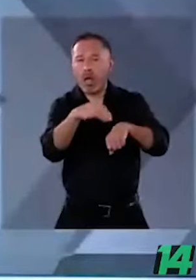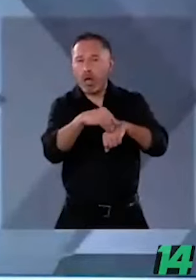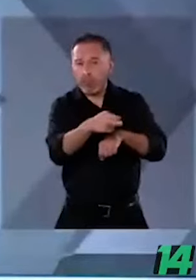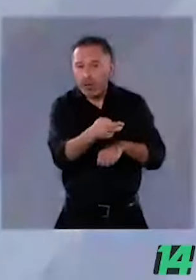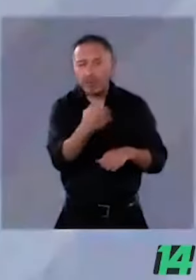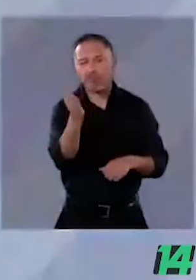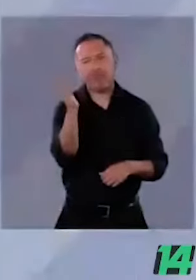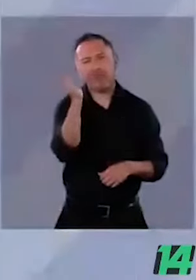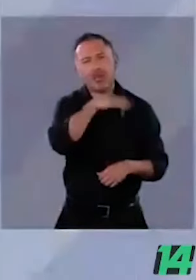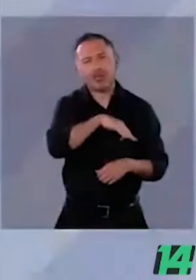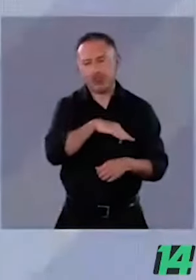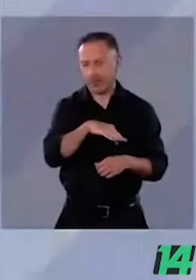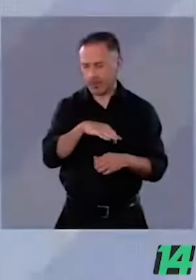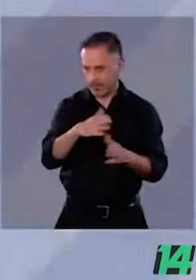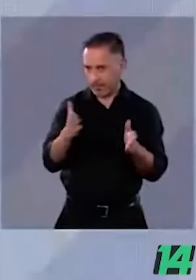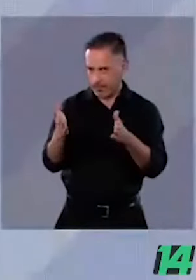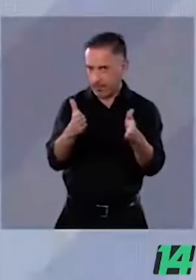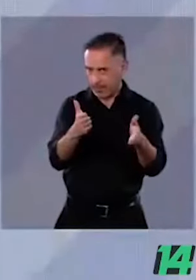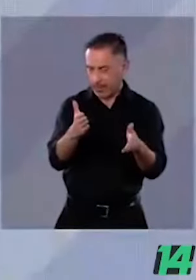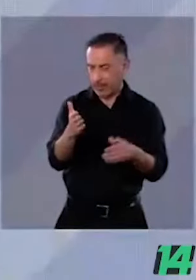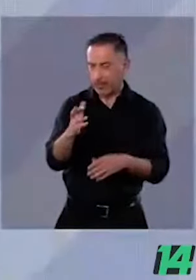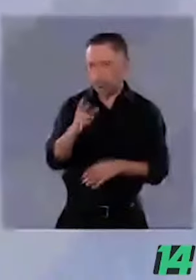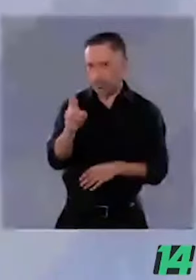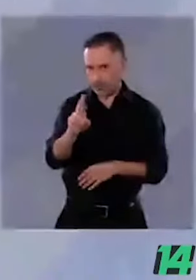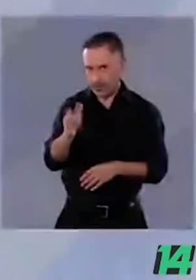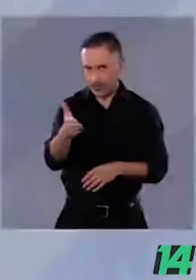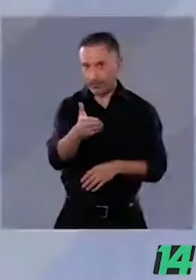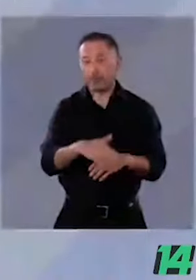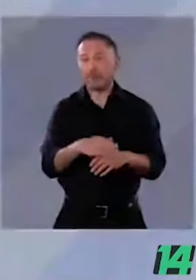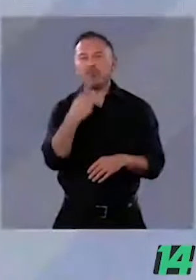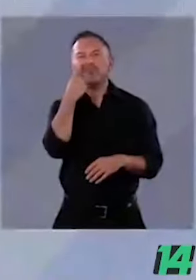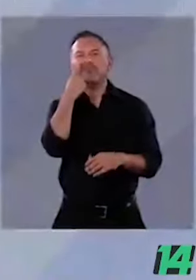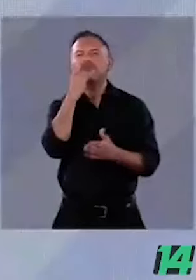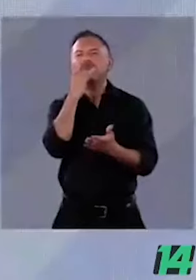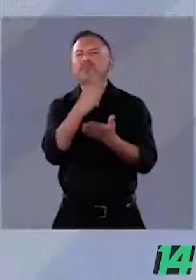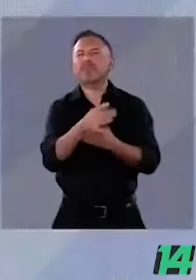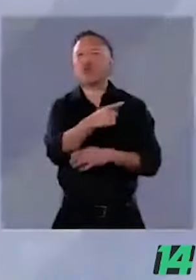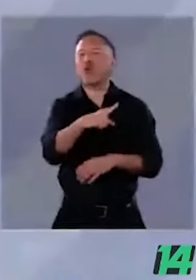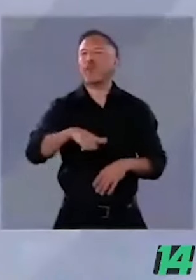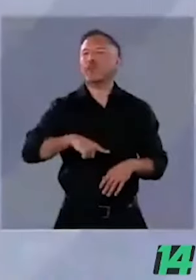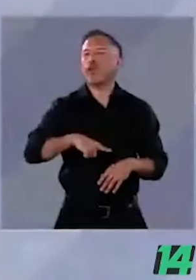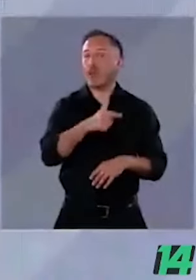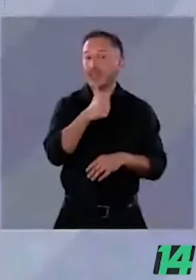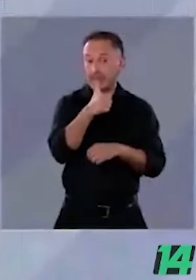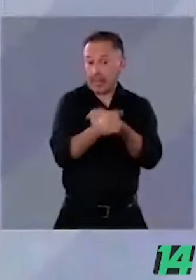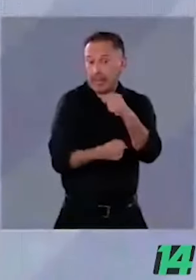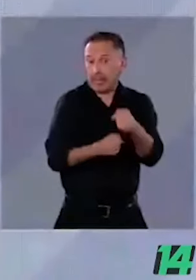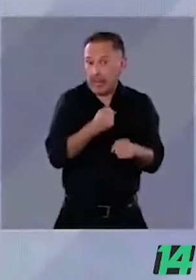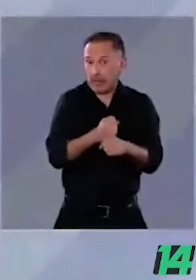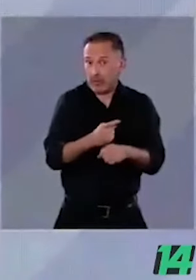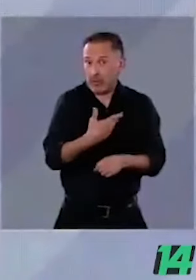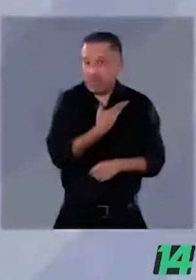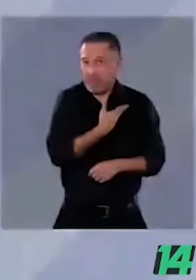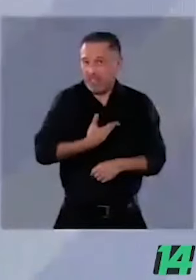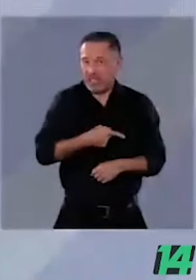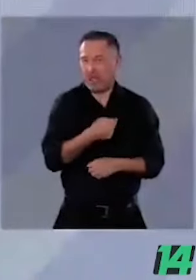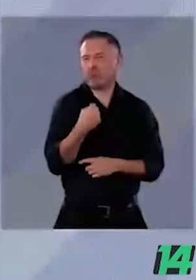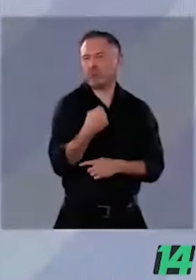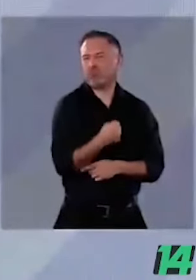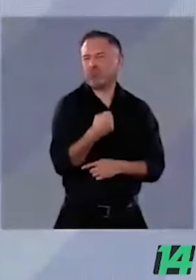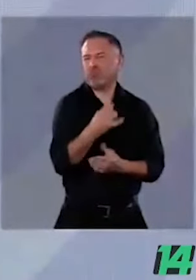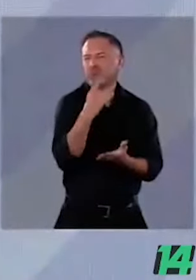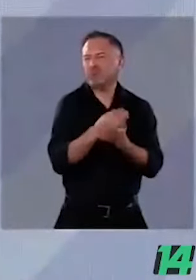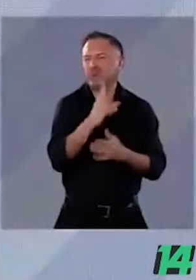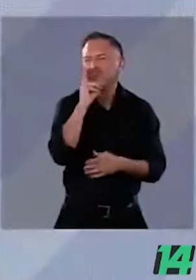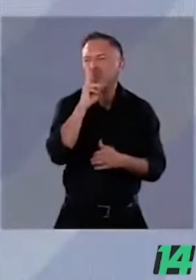Para darles una idea del nivel de autoritarismo de este gobierno, en los seis años el presidente nunca se reunió con la oposición. Es